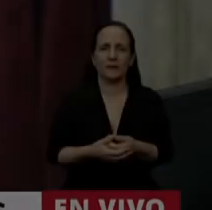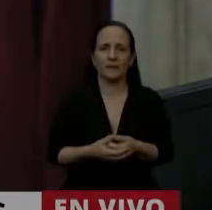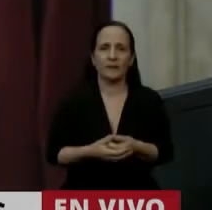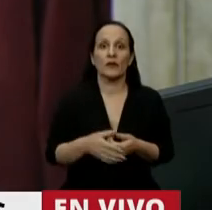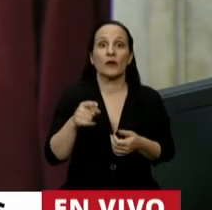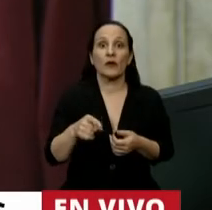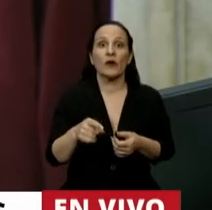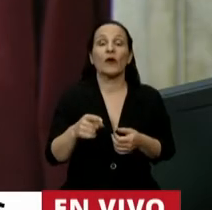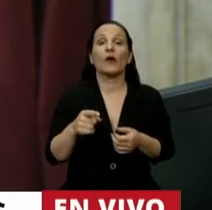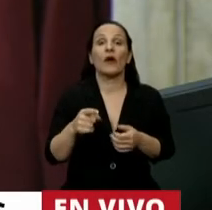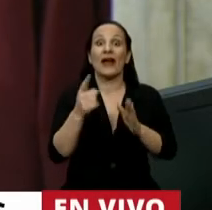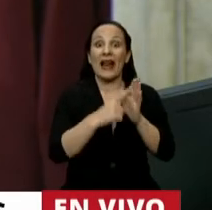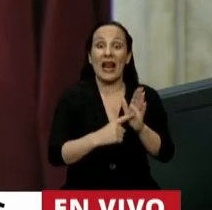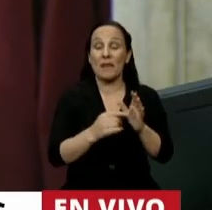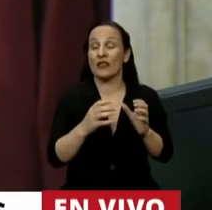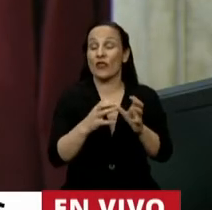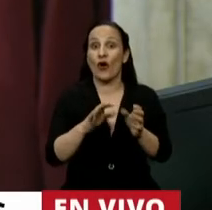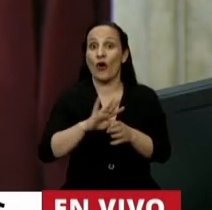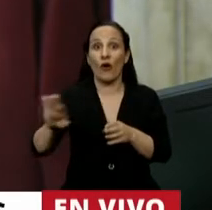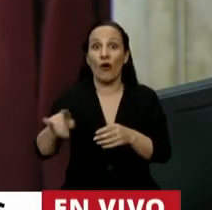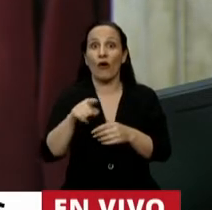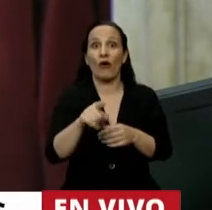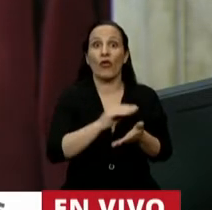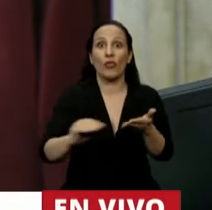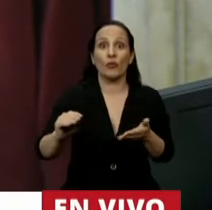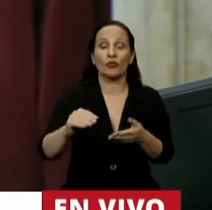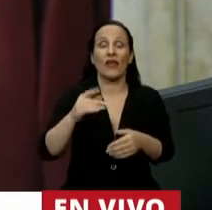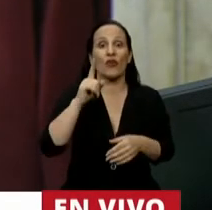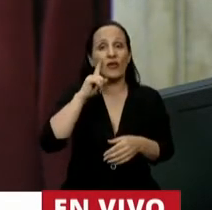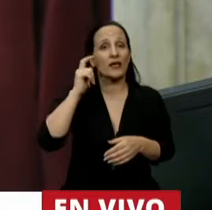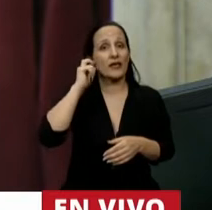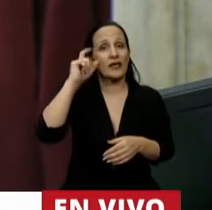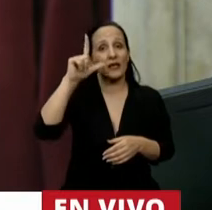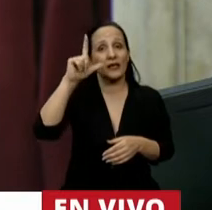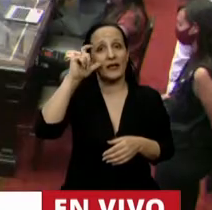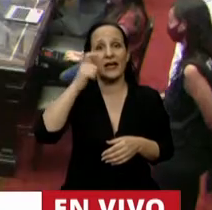En el apartamiento de reglamento tiene la palabra el diputado Fernando Iglesias.